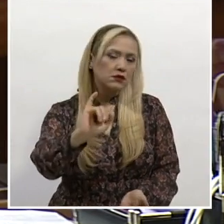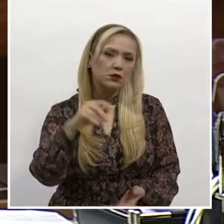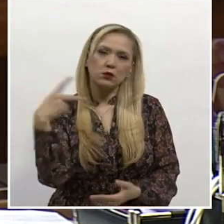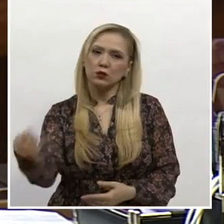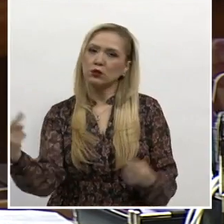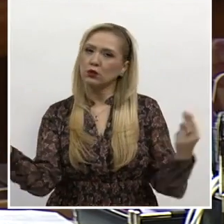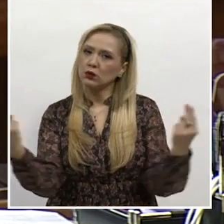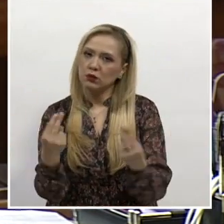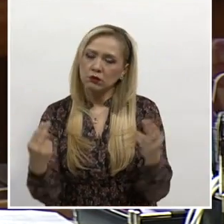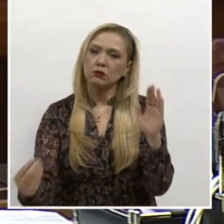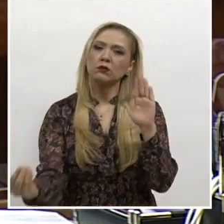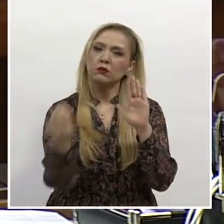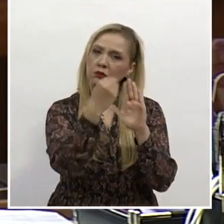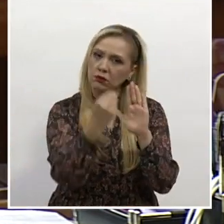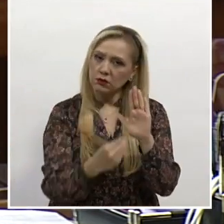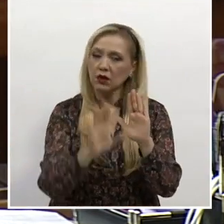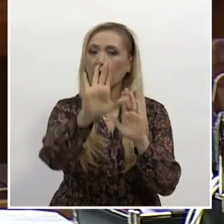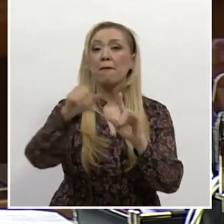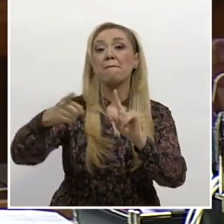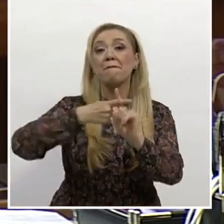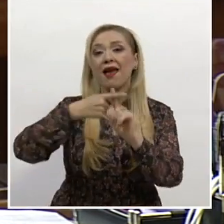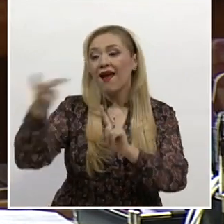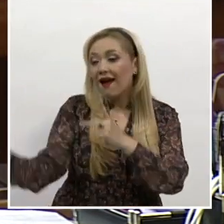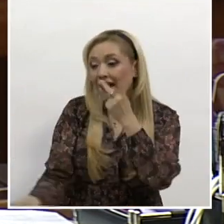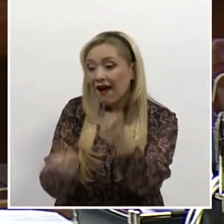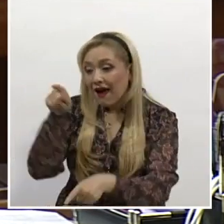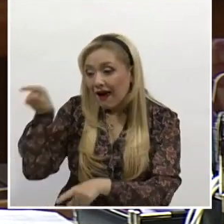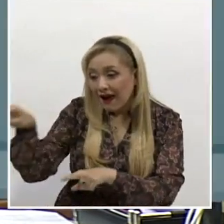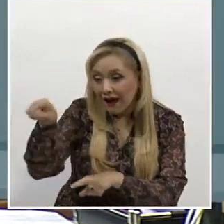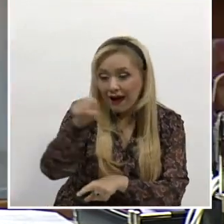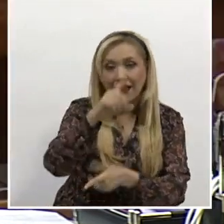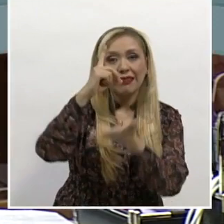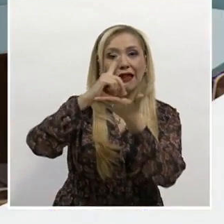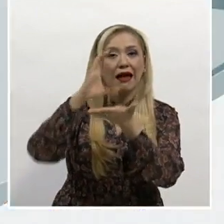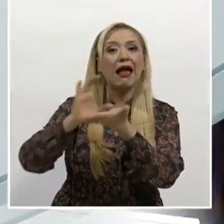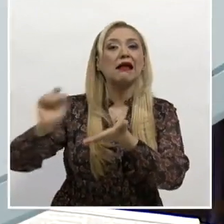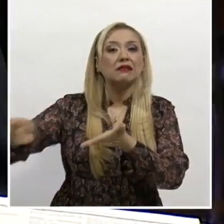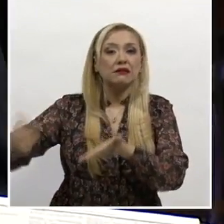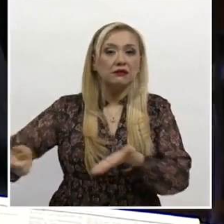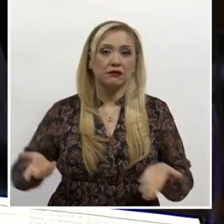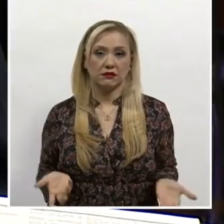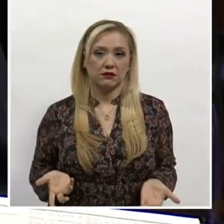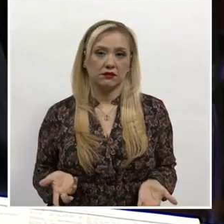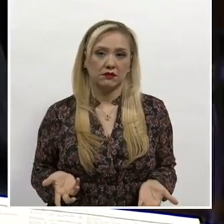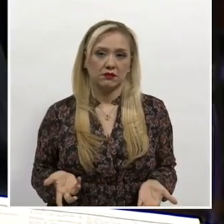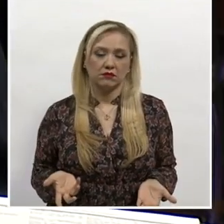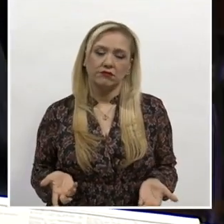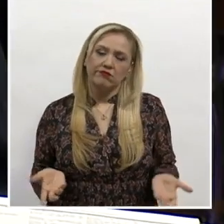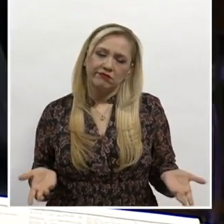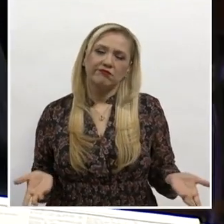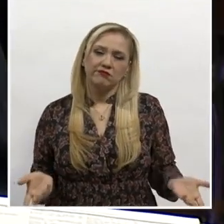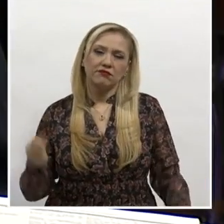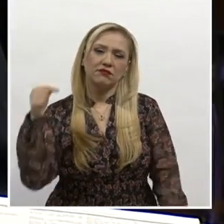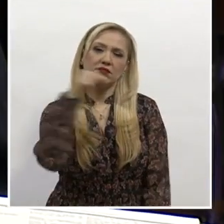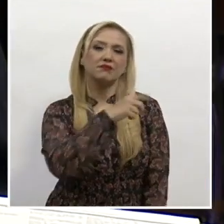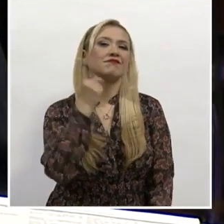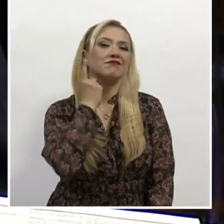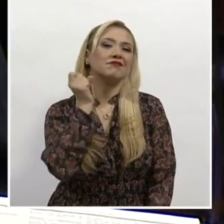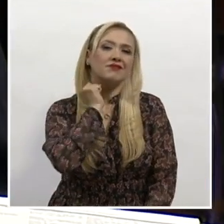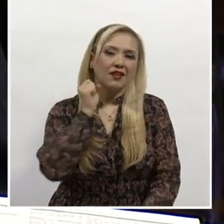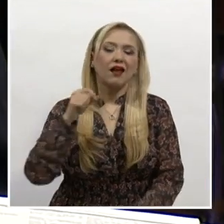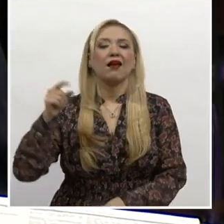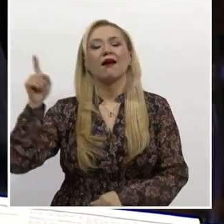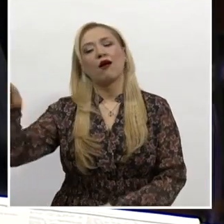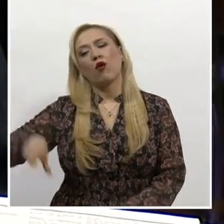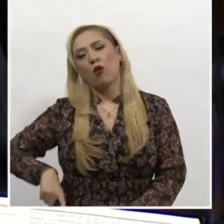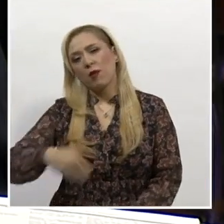pero se tiene que consultar a los destinatarios. Tanto el Congreso como el Poder Ejecutivo